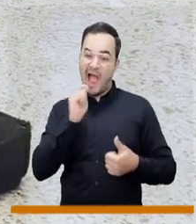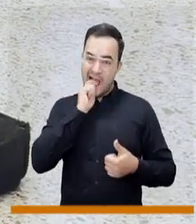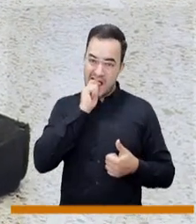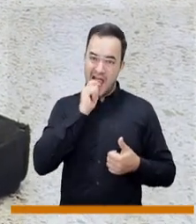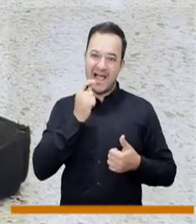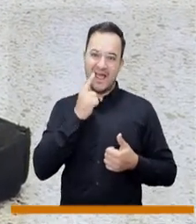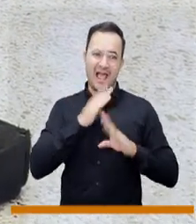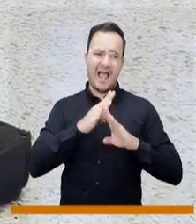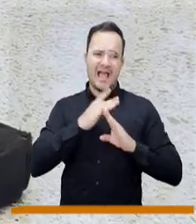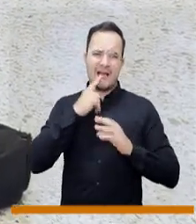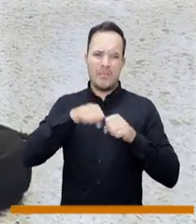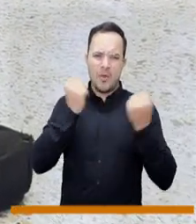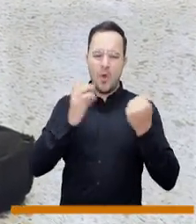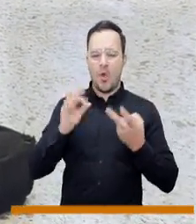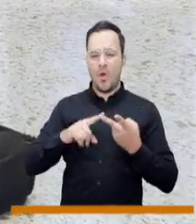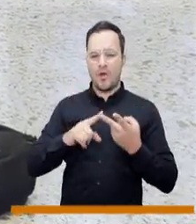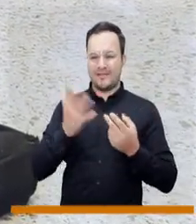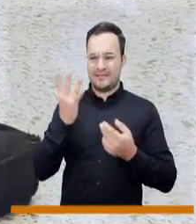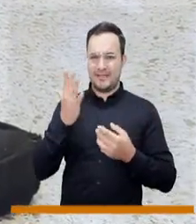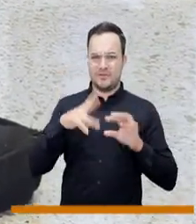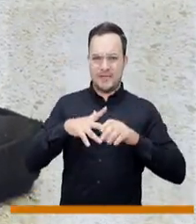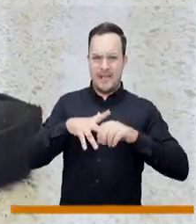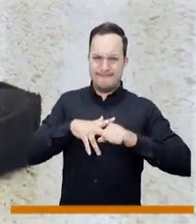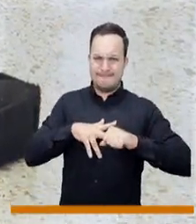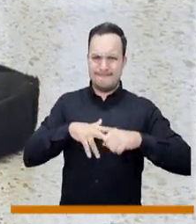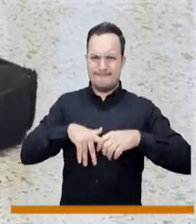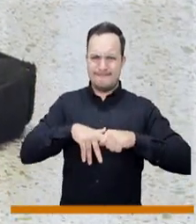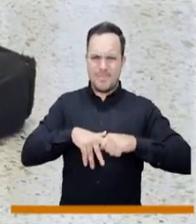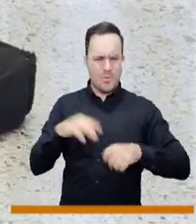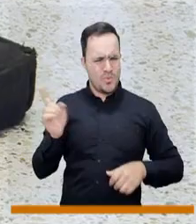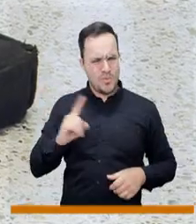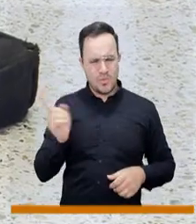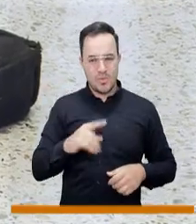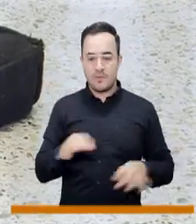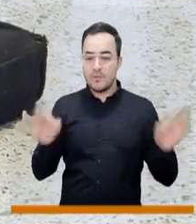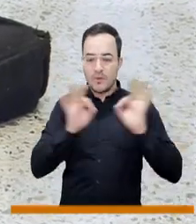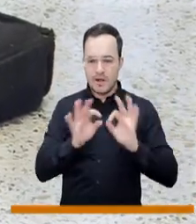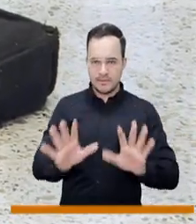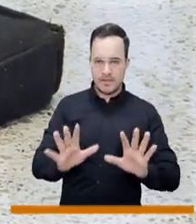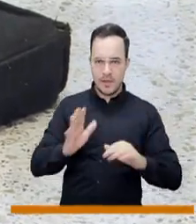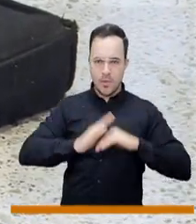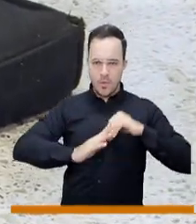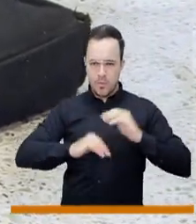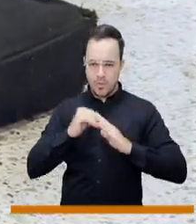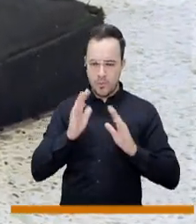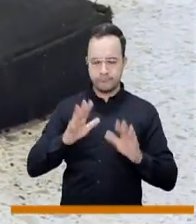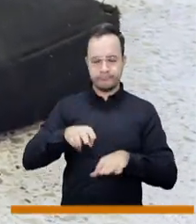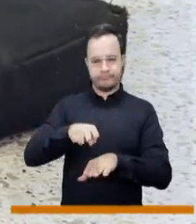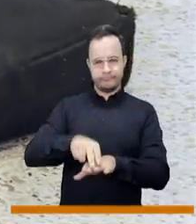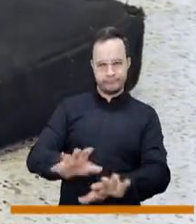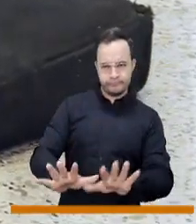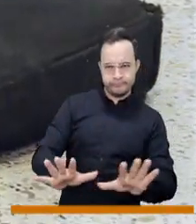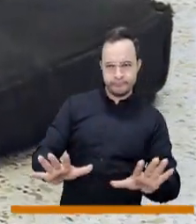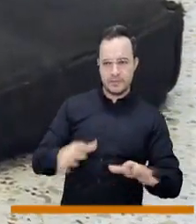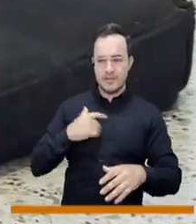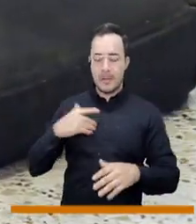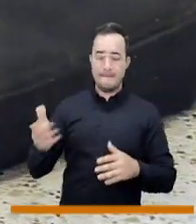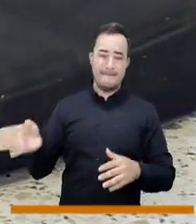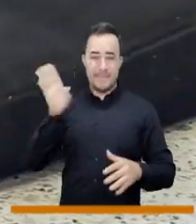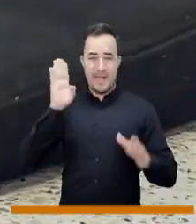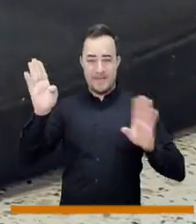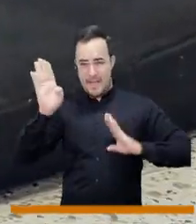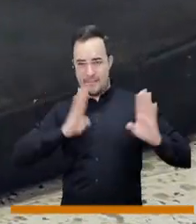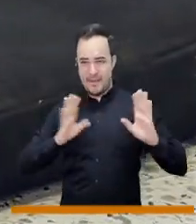boca o jalar dedos. Lo único por hacer es ayudar a la persona a estar cómoda y que no se vaya a golpear.